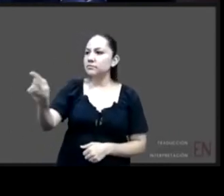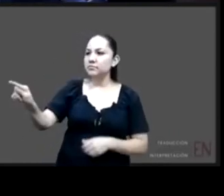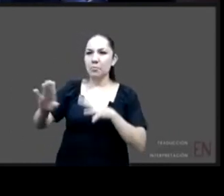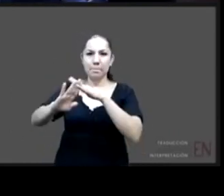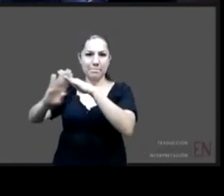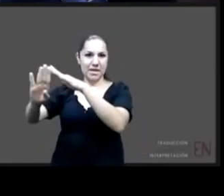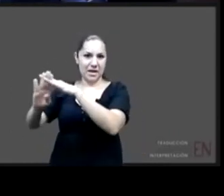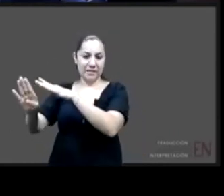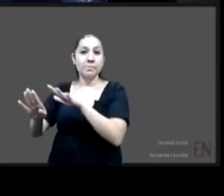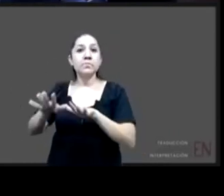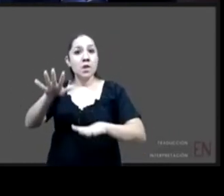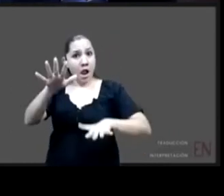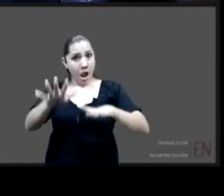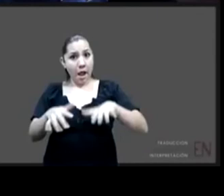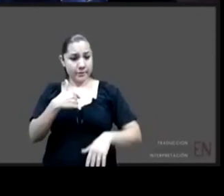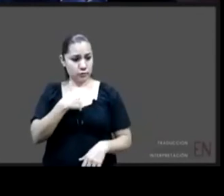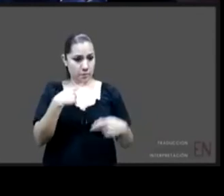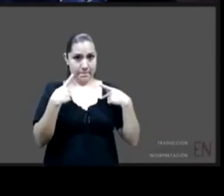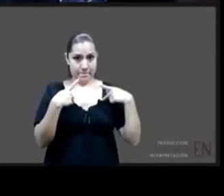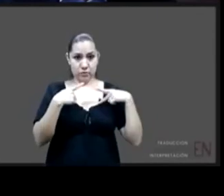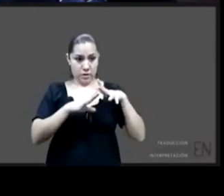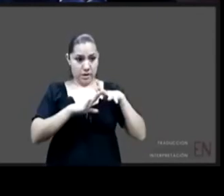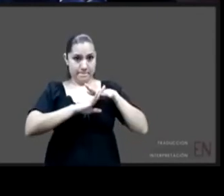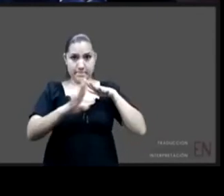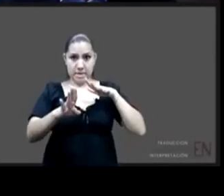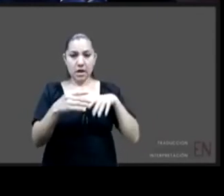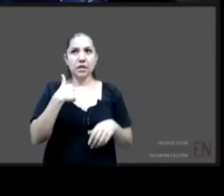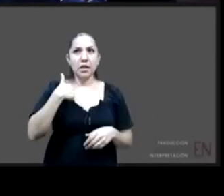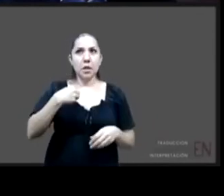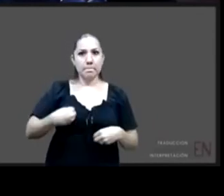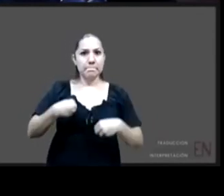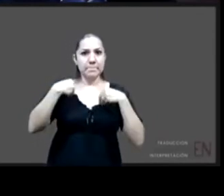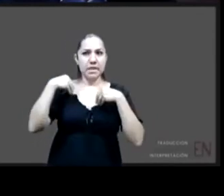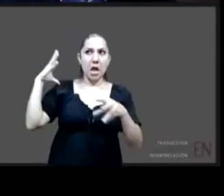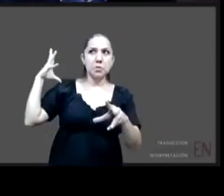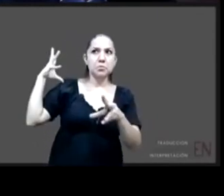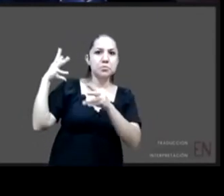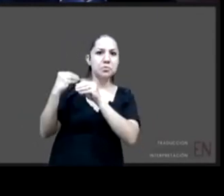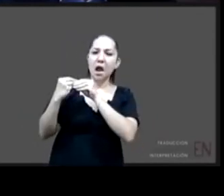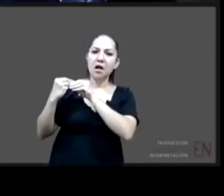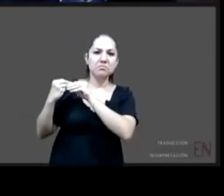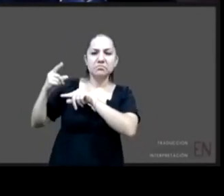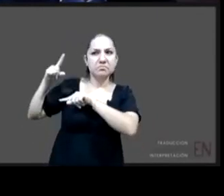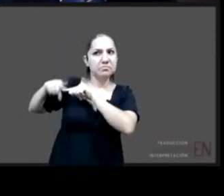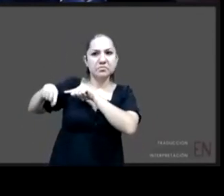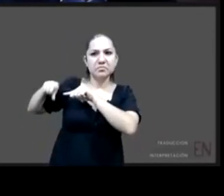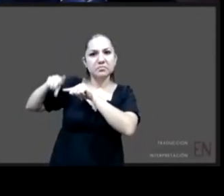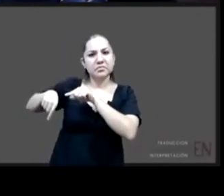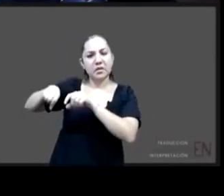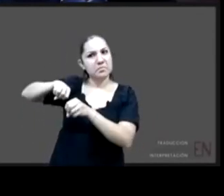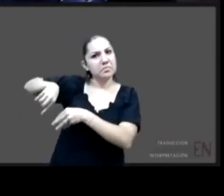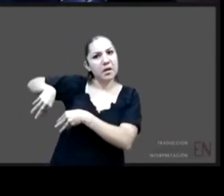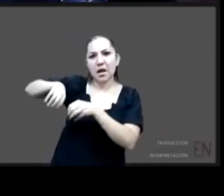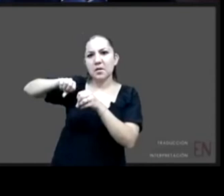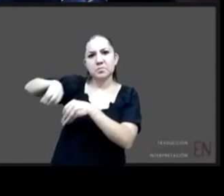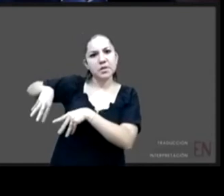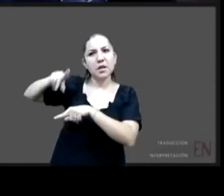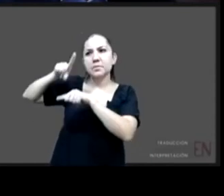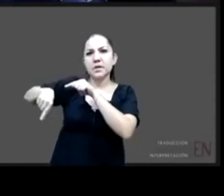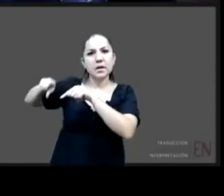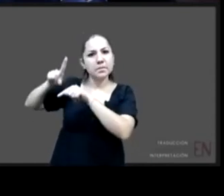pérdidas de lo anterior y desde luego tratar de pertenecer en otros lugares y eso